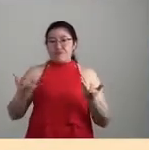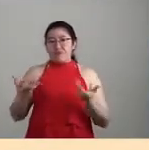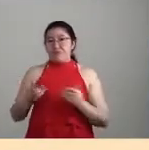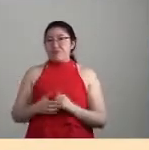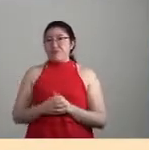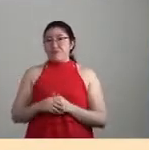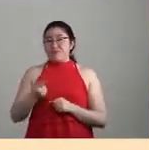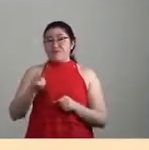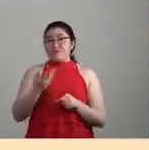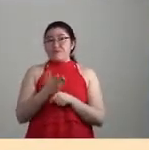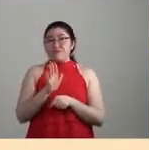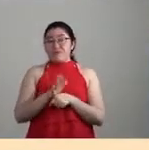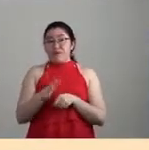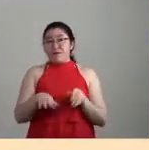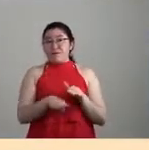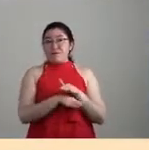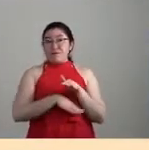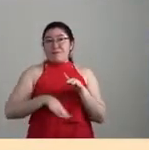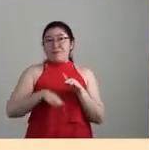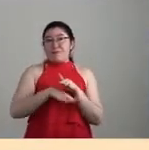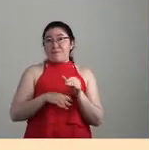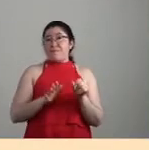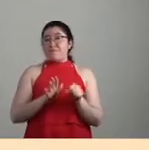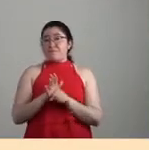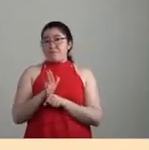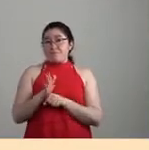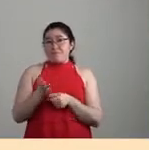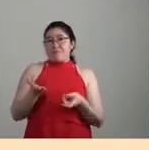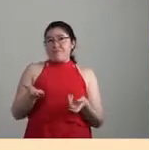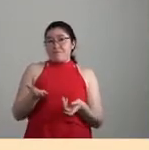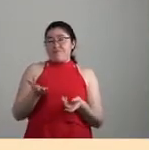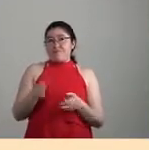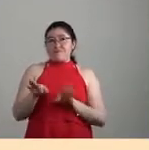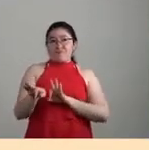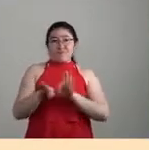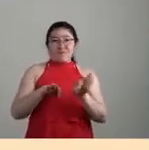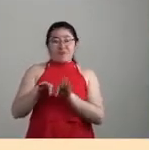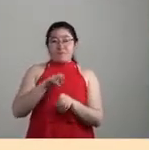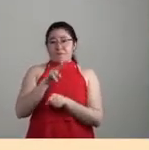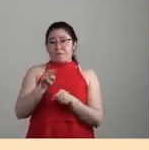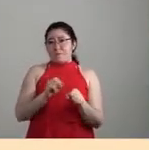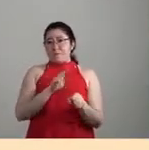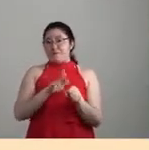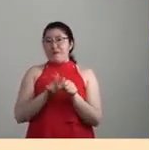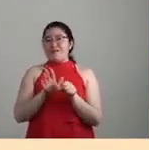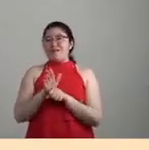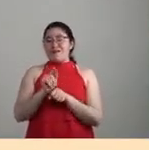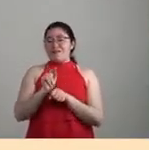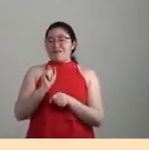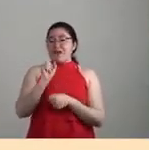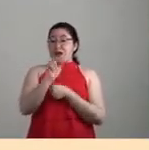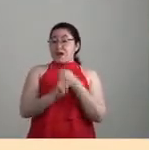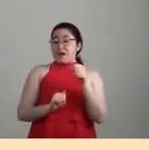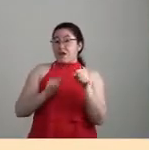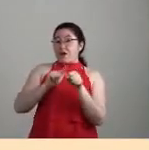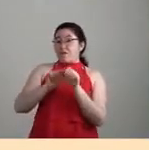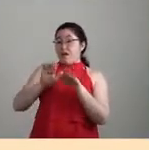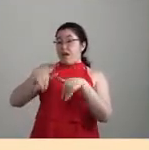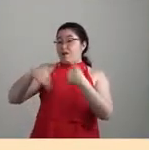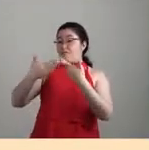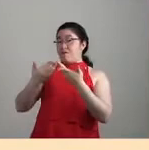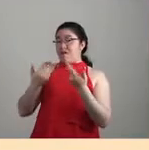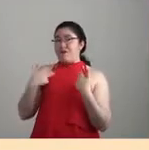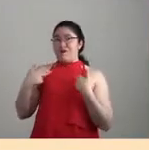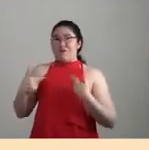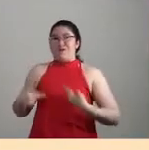había estado basado básicamente en un trabajo, en una acumulación de trabajo natural, o sea, de naturalezas extrahumanas, que a día de hoy ya no